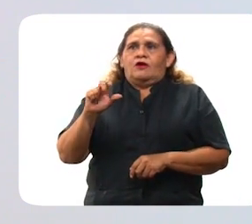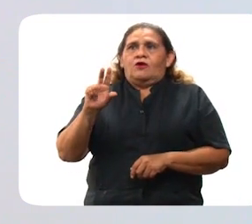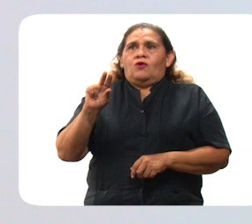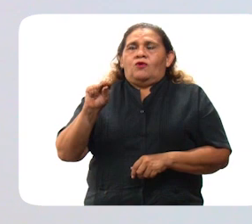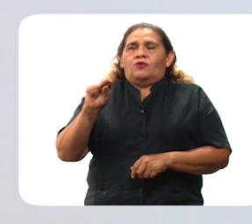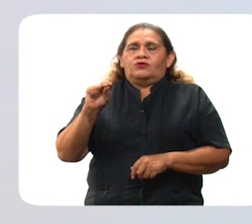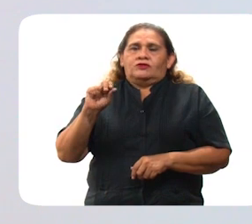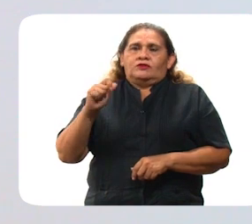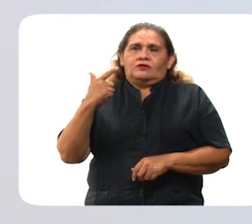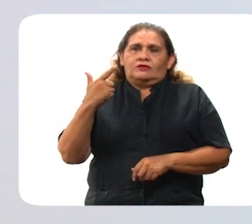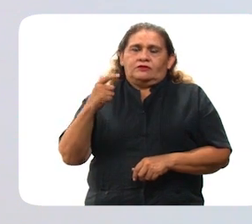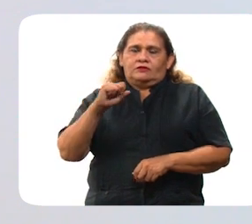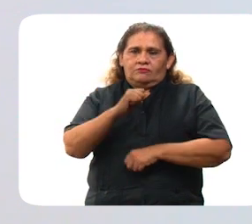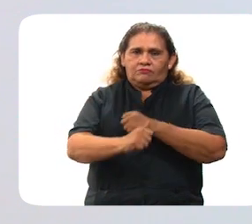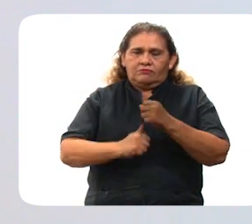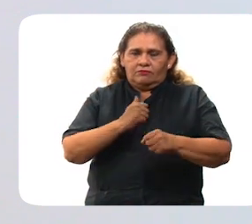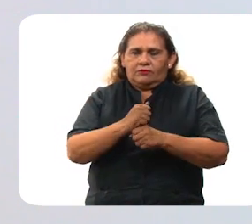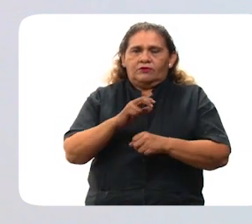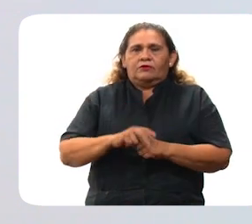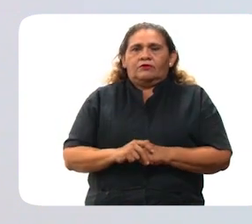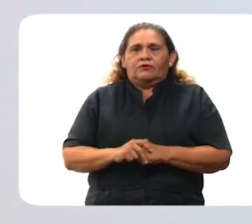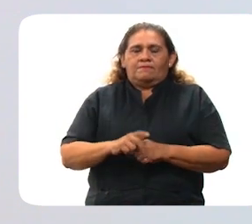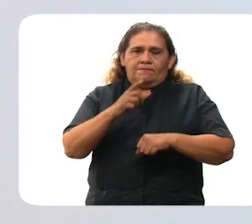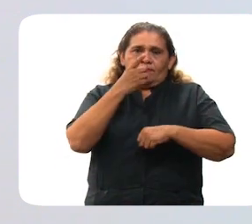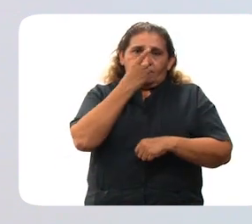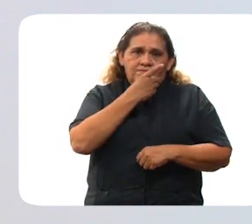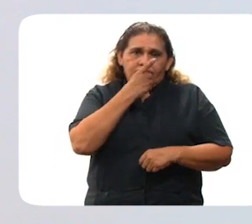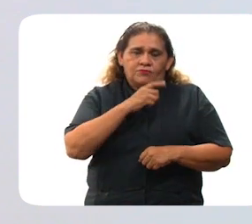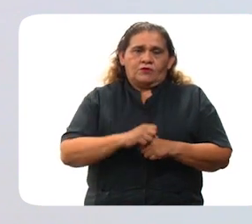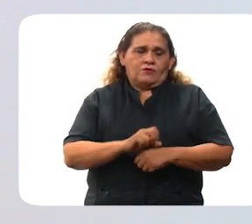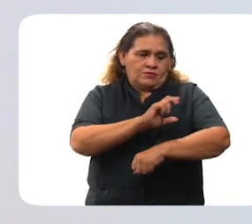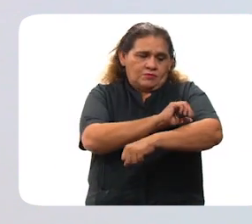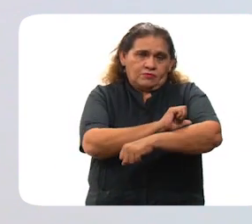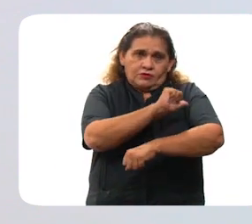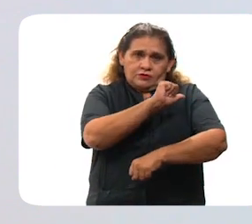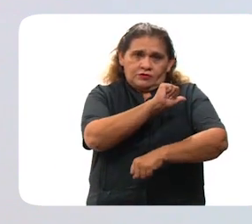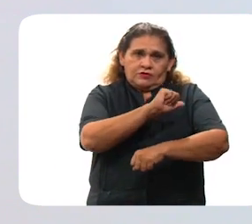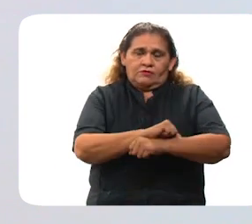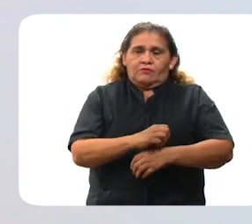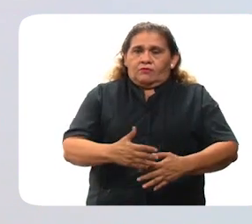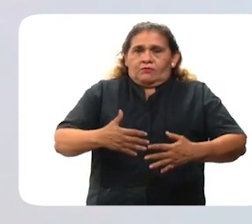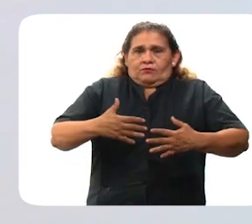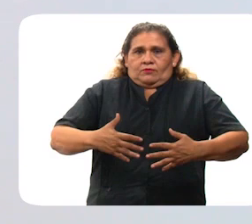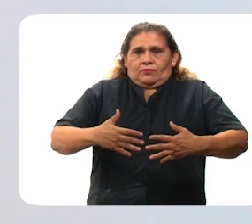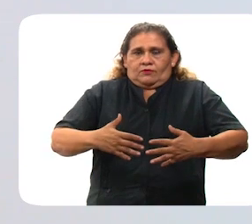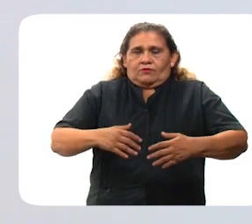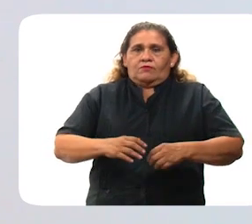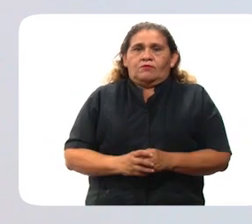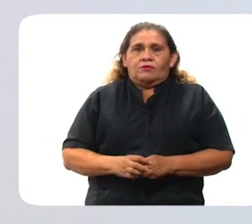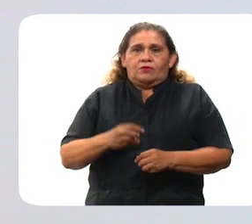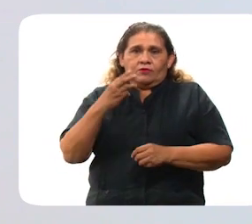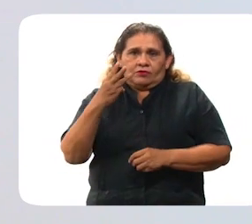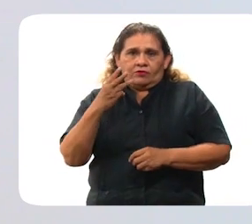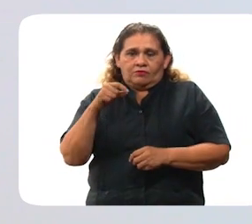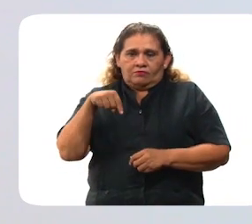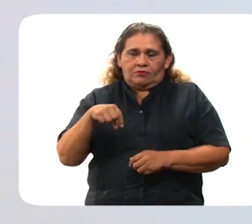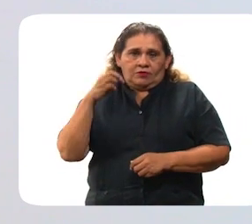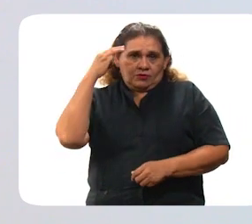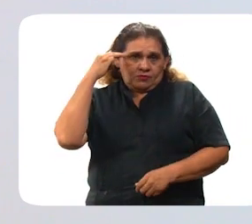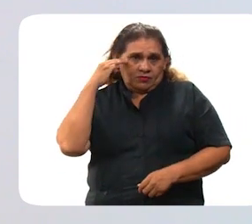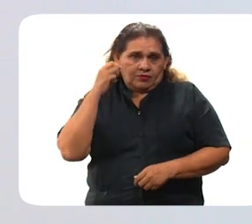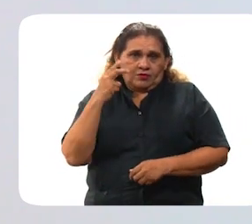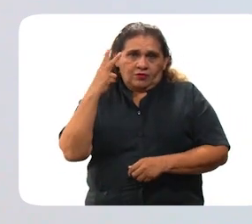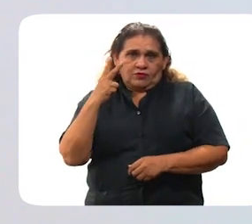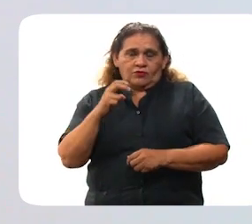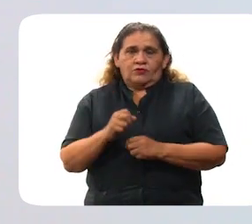años. Sus principales enfermedades fueron diabetes, hipertensión arterial y obesidad. 3 residían en Mérida,